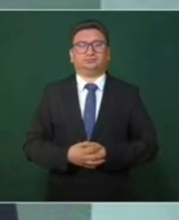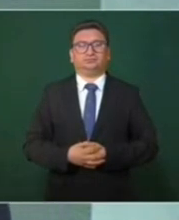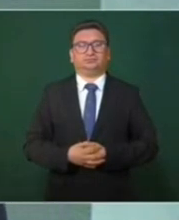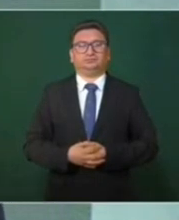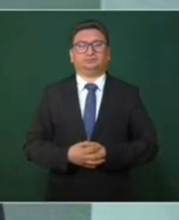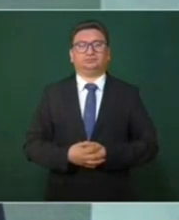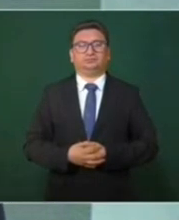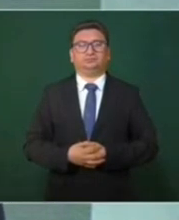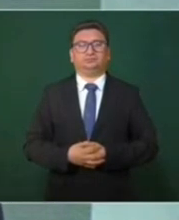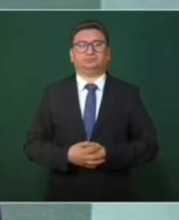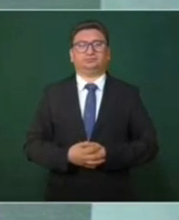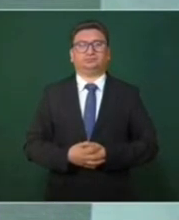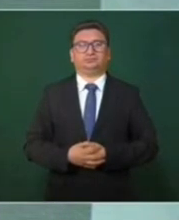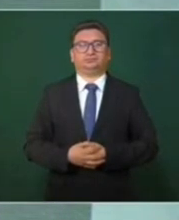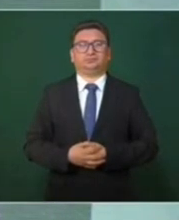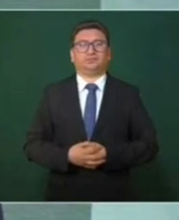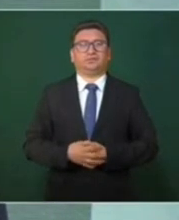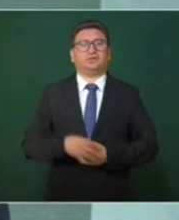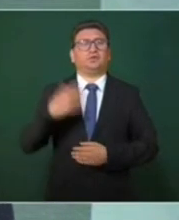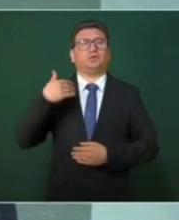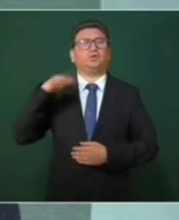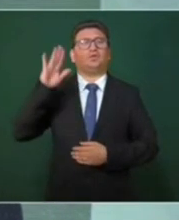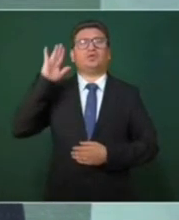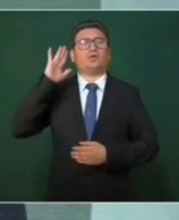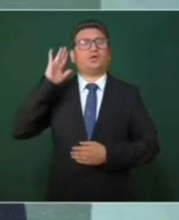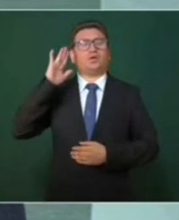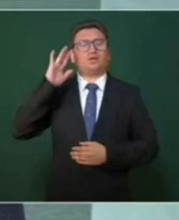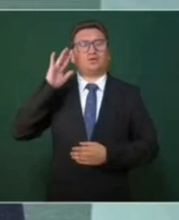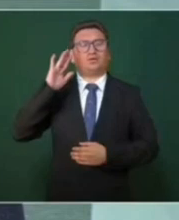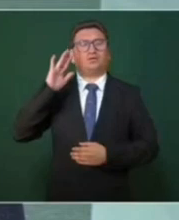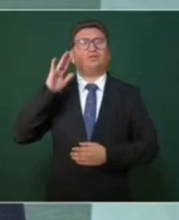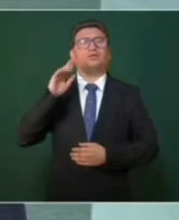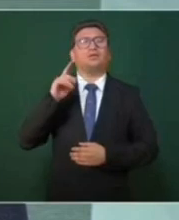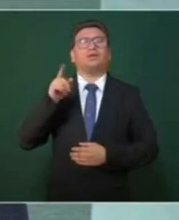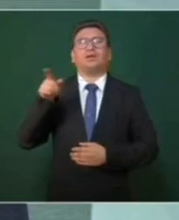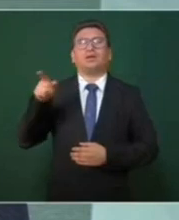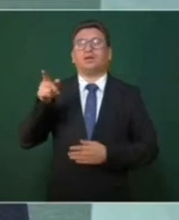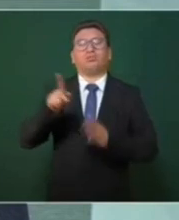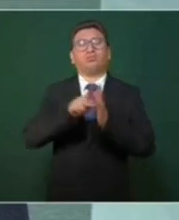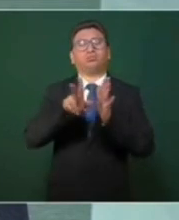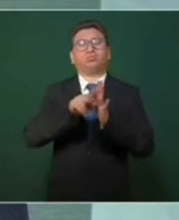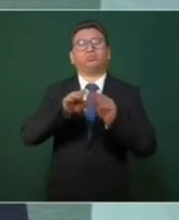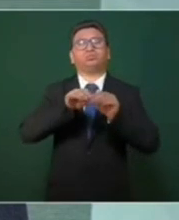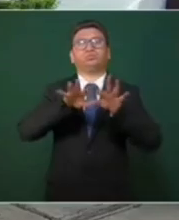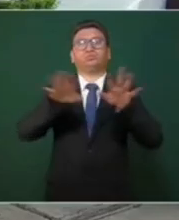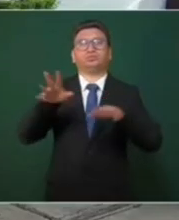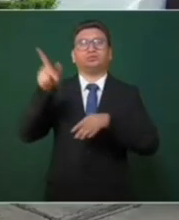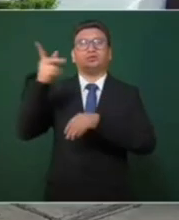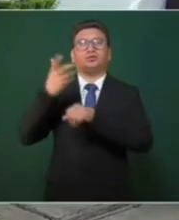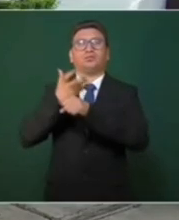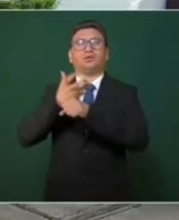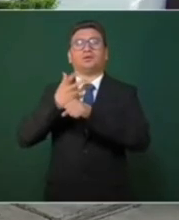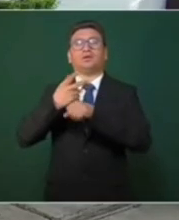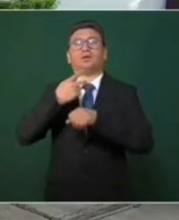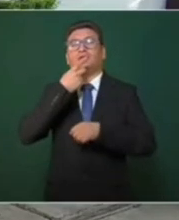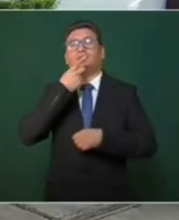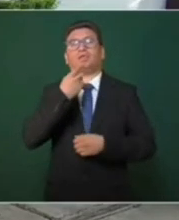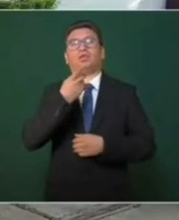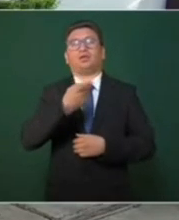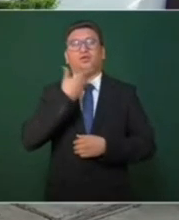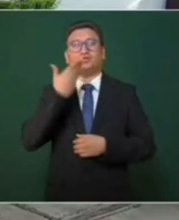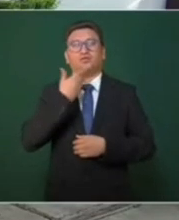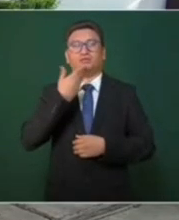Desde que trajeron a aquel publicista estadounidense que acuñó la frase